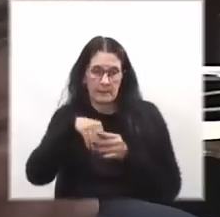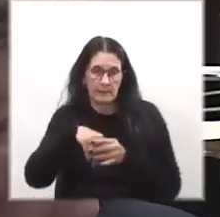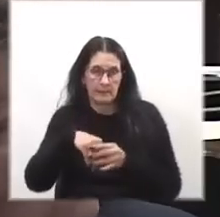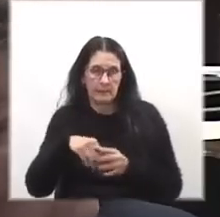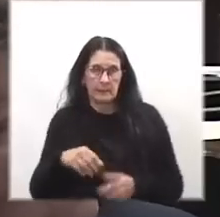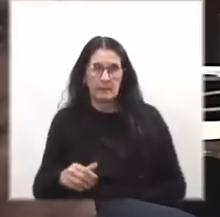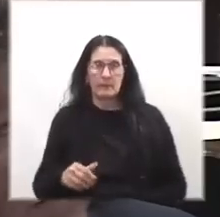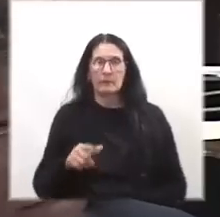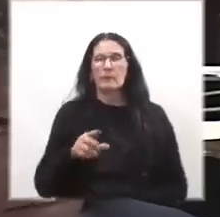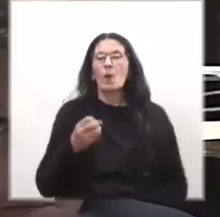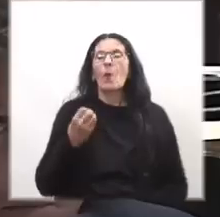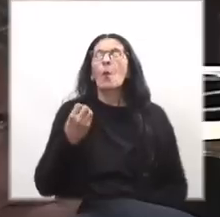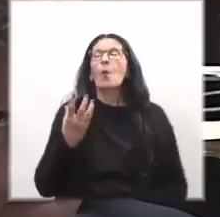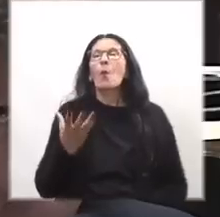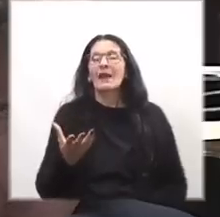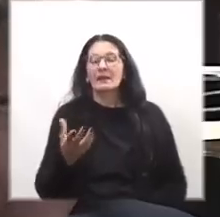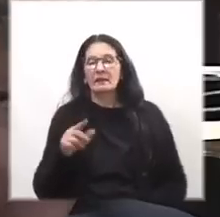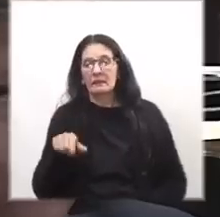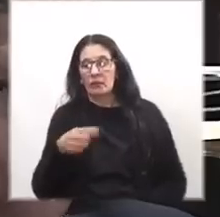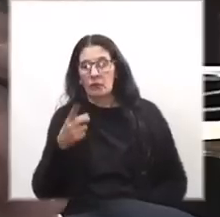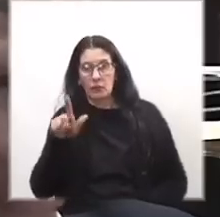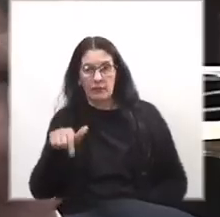Ahora, ¿cuál es el origen de esto?